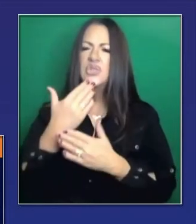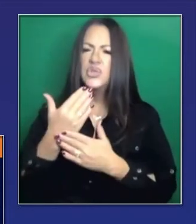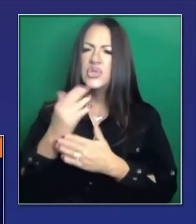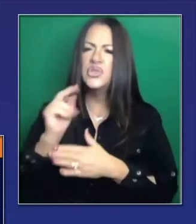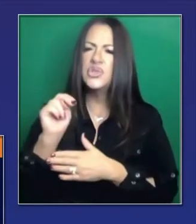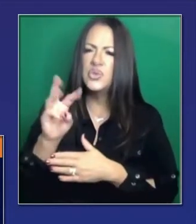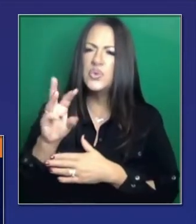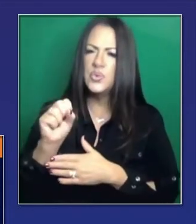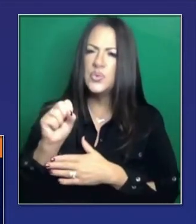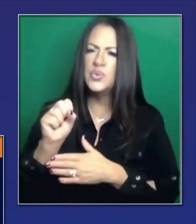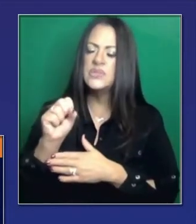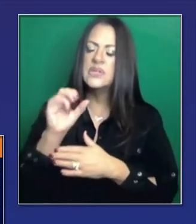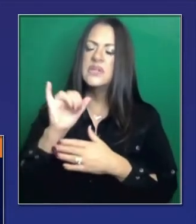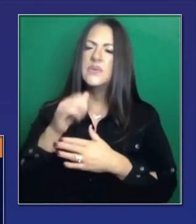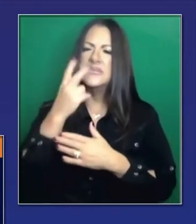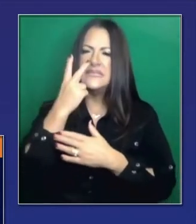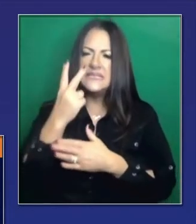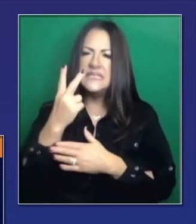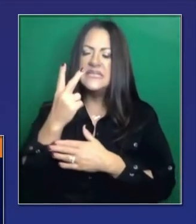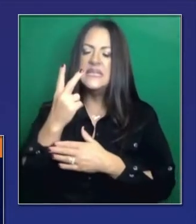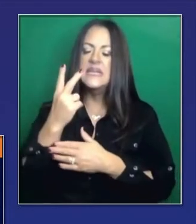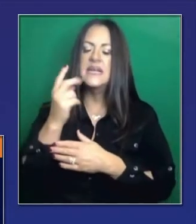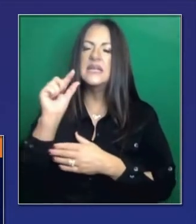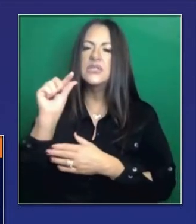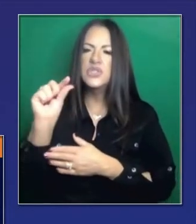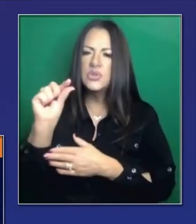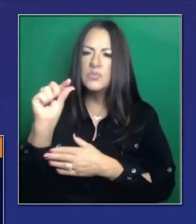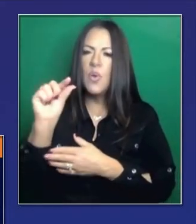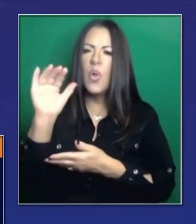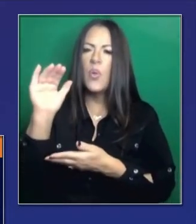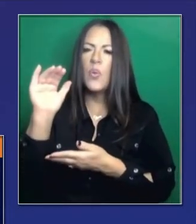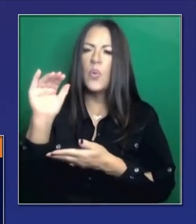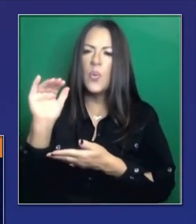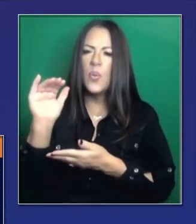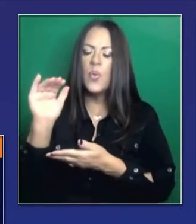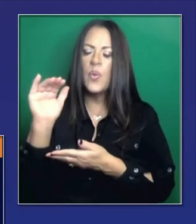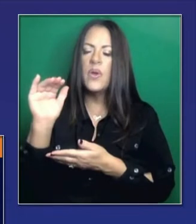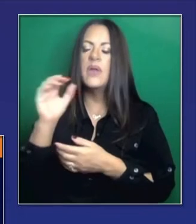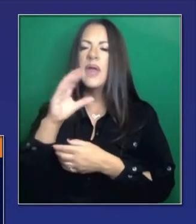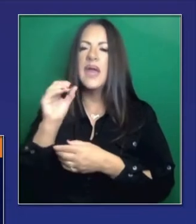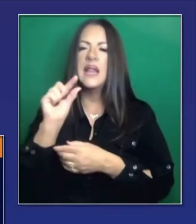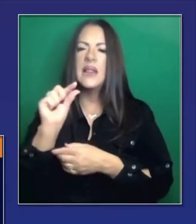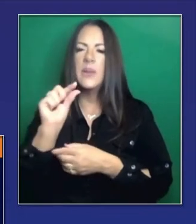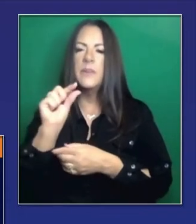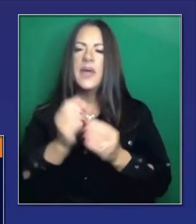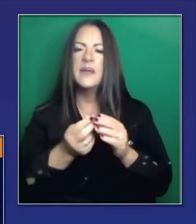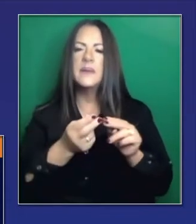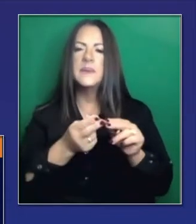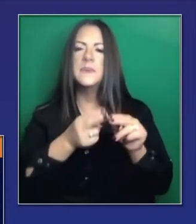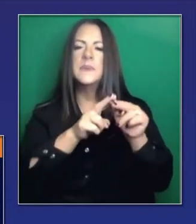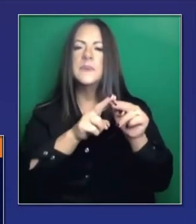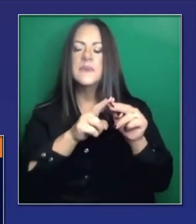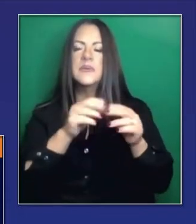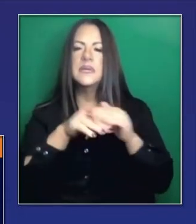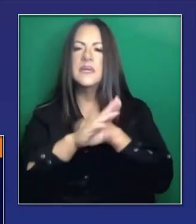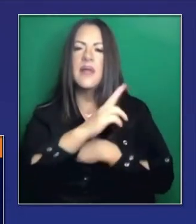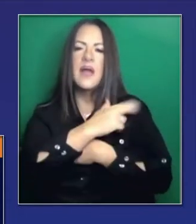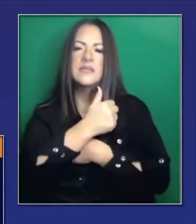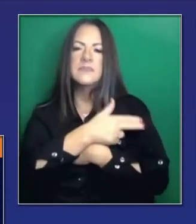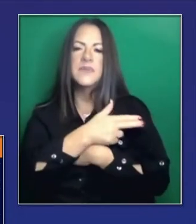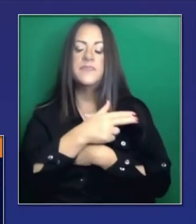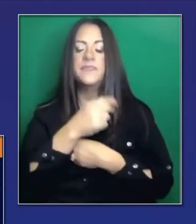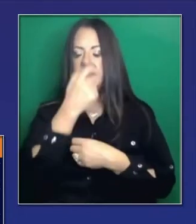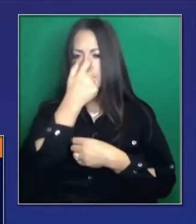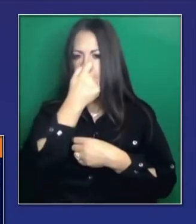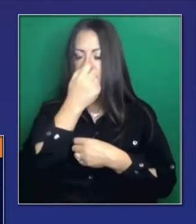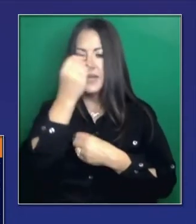que estamos viendo, sin embargo, una reducción leve en el índice de crecimiento en hospitalizaciones. Espero les recuerdo lo que no ven en